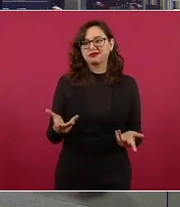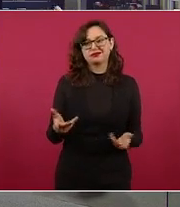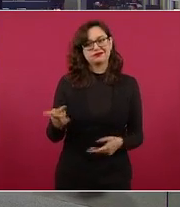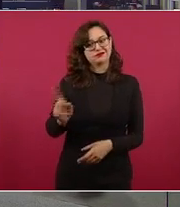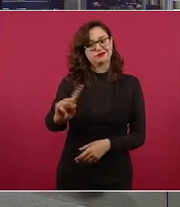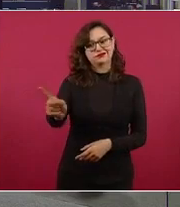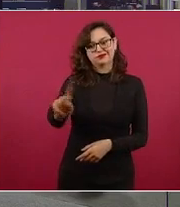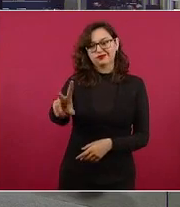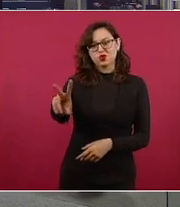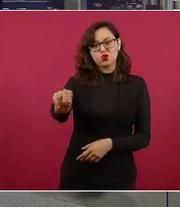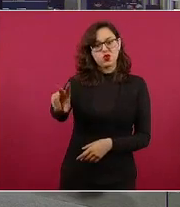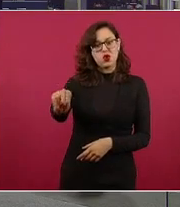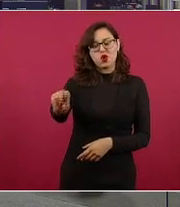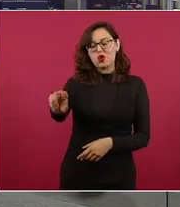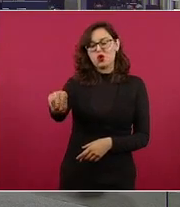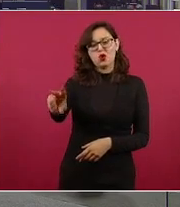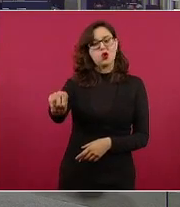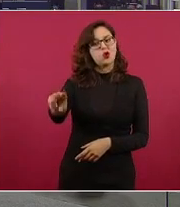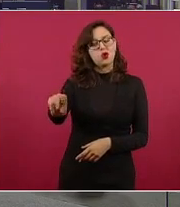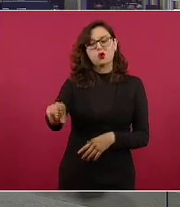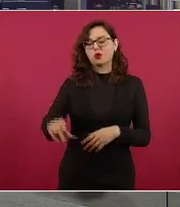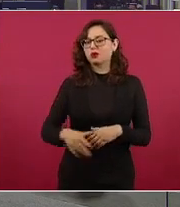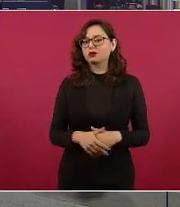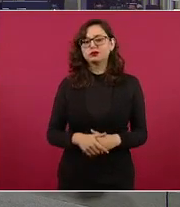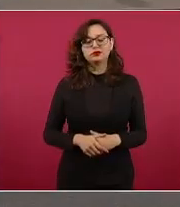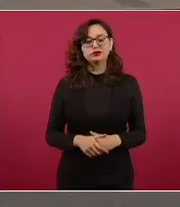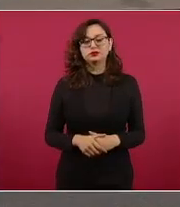los de